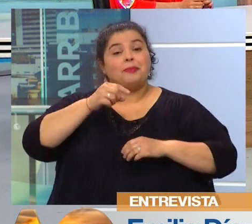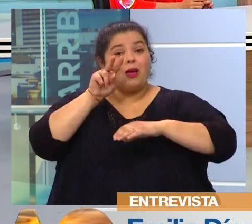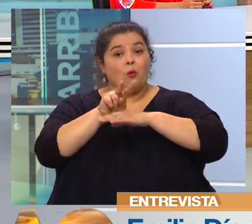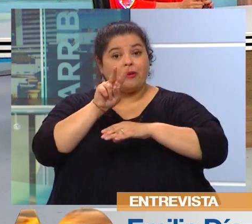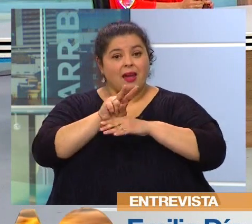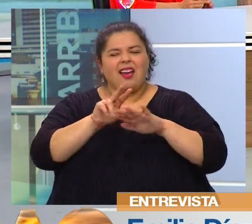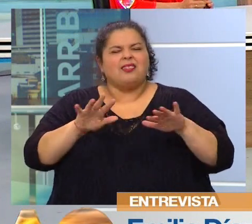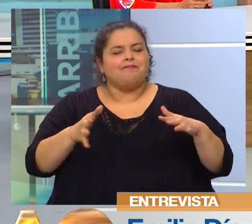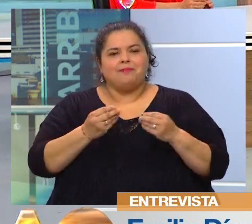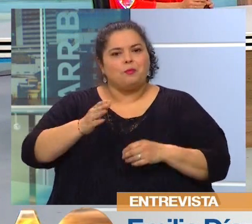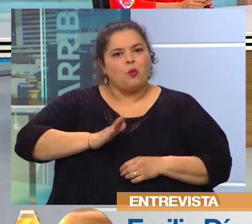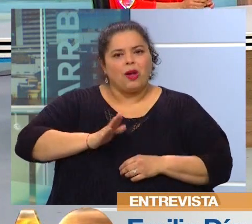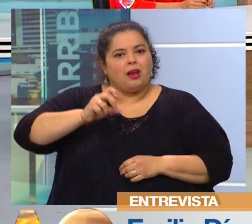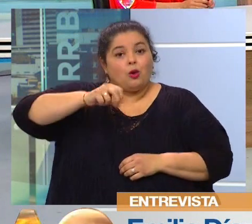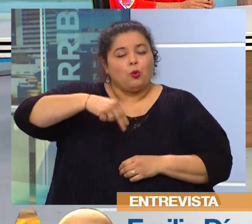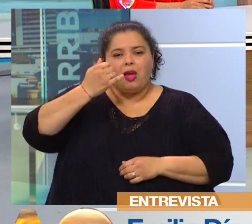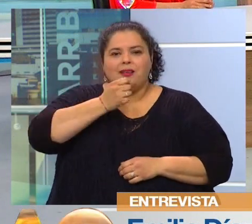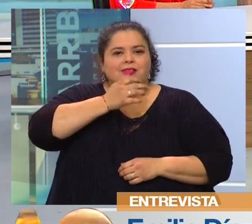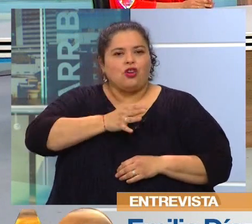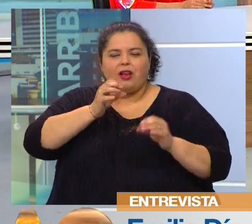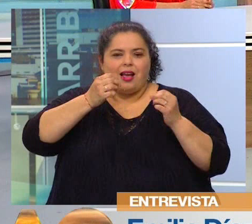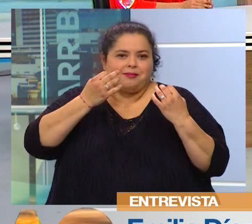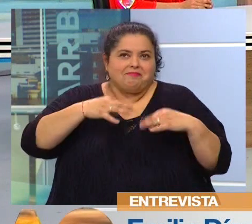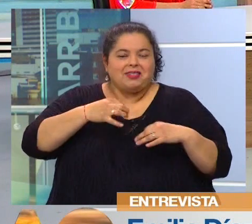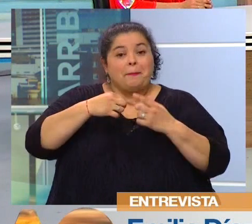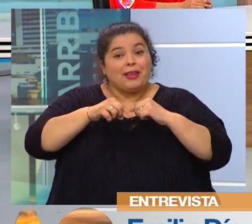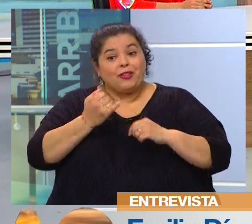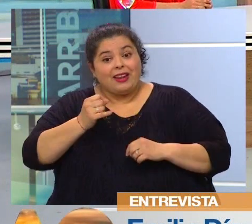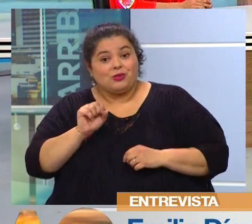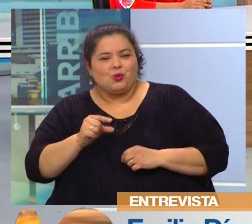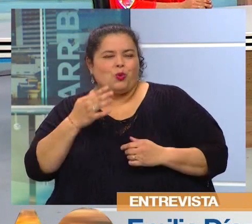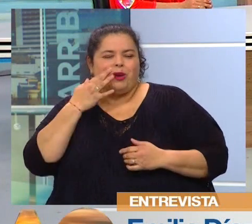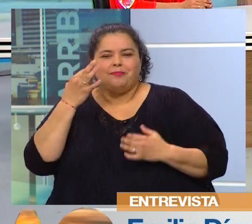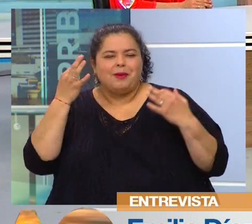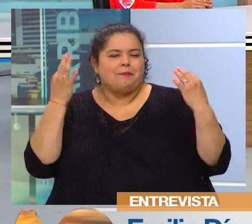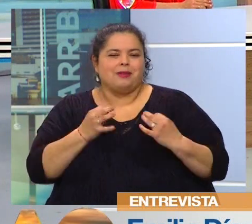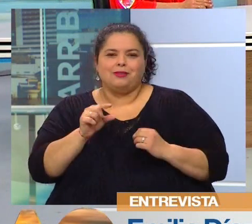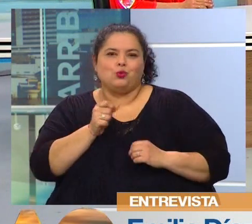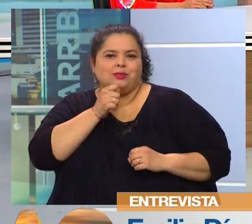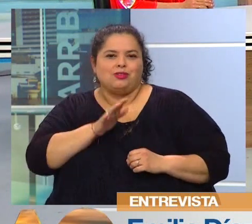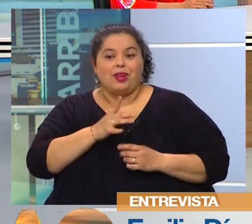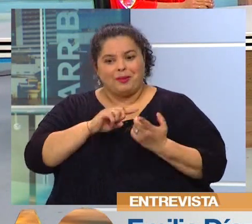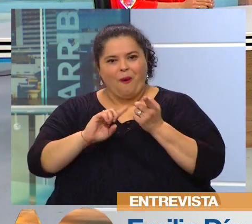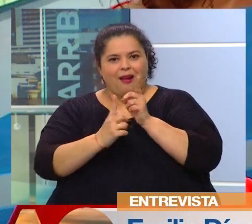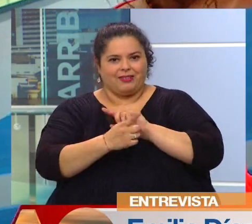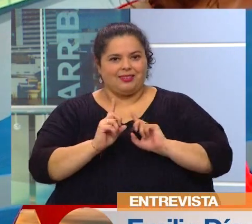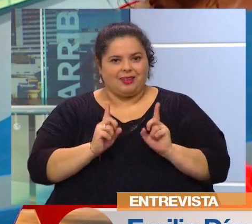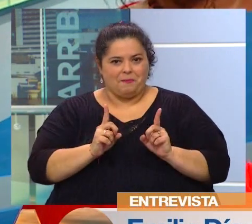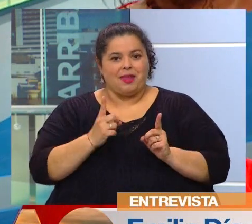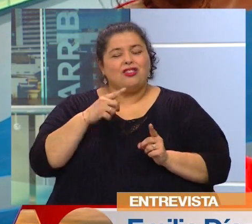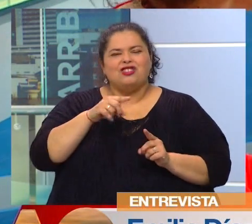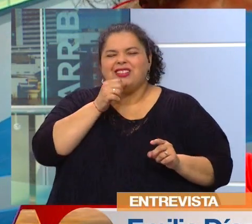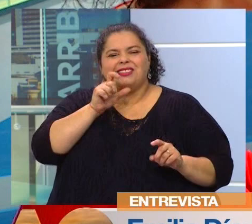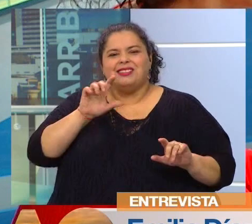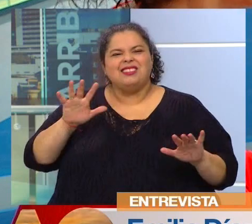con historias excepcionales, también son mujeres excepcionales con historias comunes, inquietas, entre otras cosas. ¿Qué